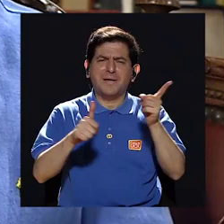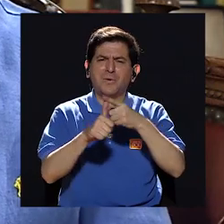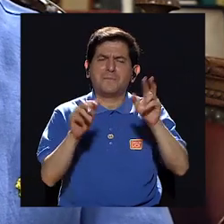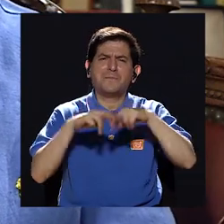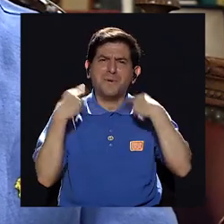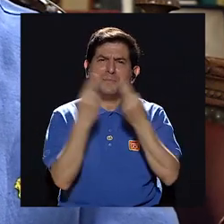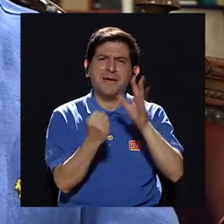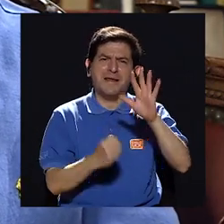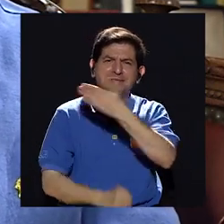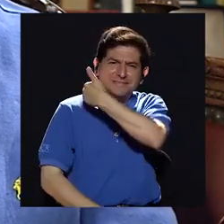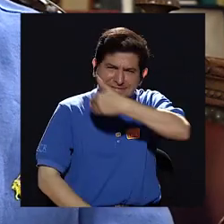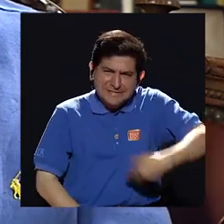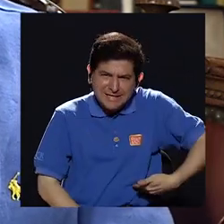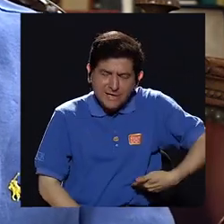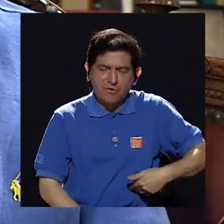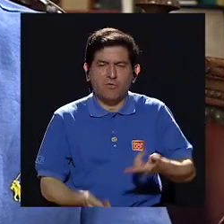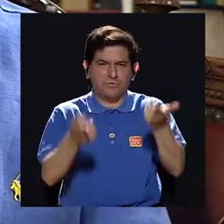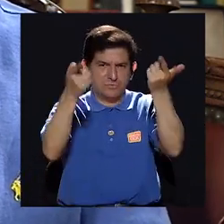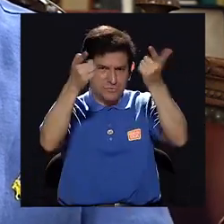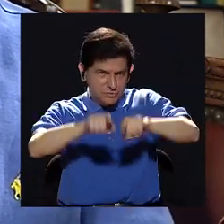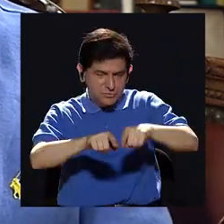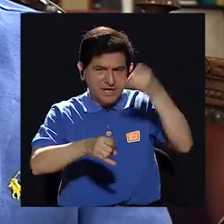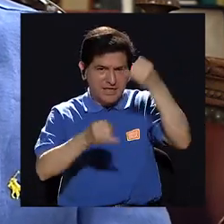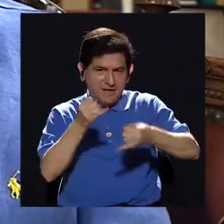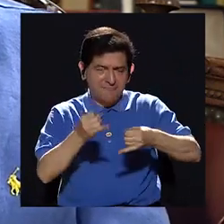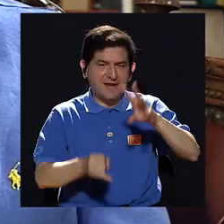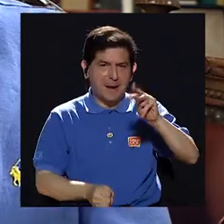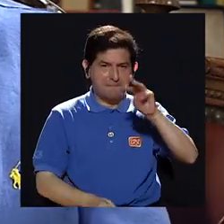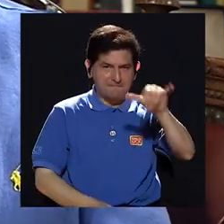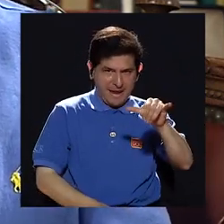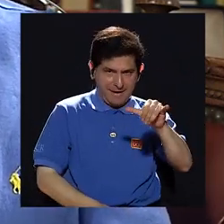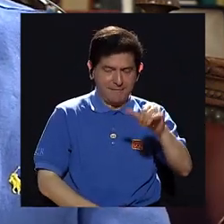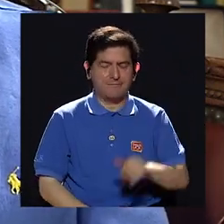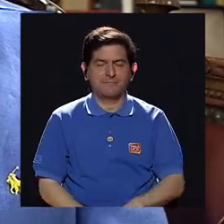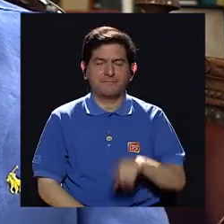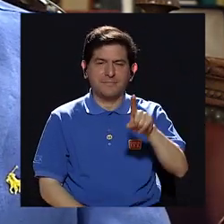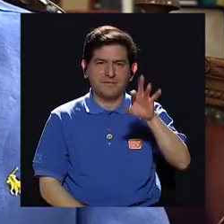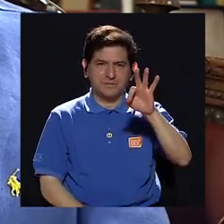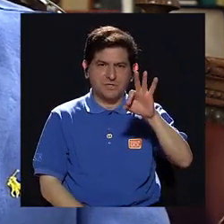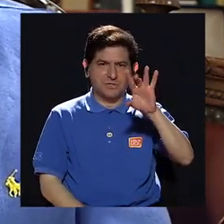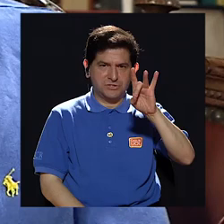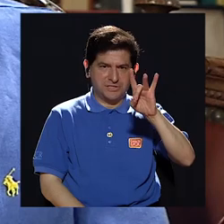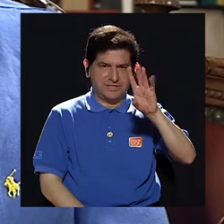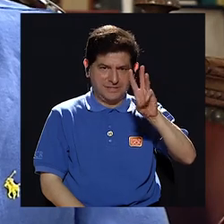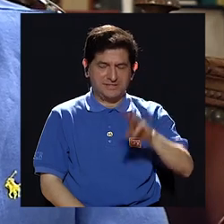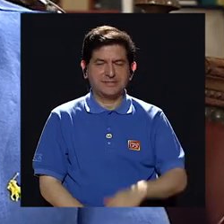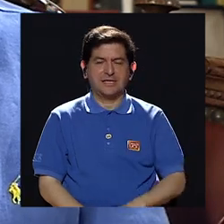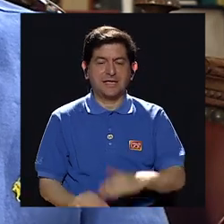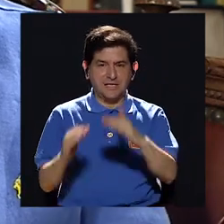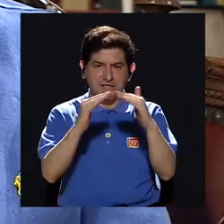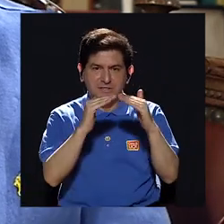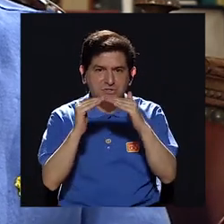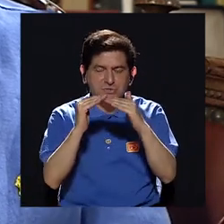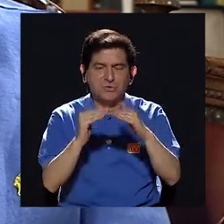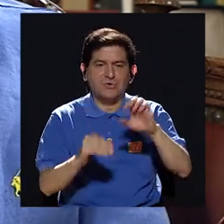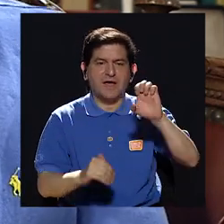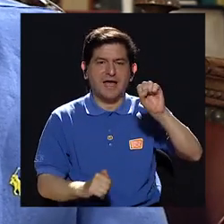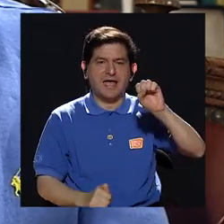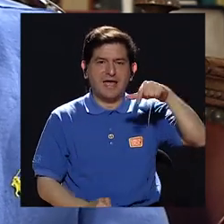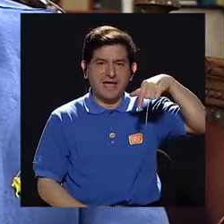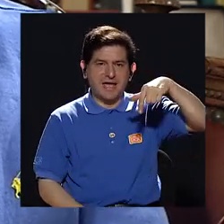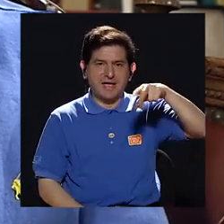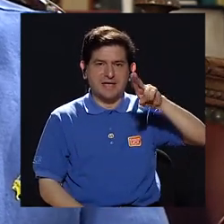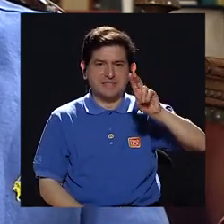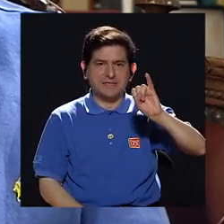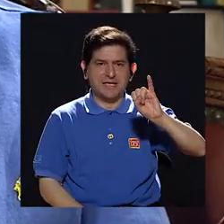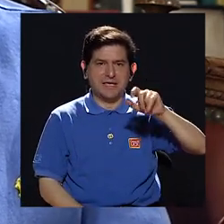presidentes que tiene lugar casualmente a finales de mayo del 86 en la ciudad de Esquipulas invitados